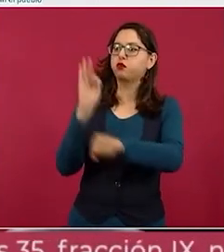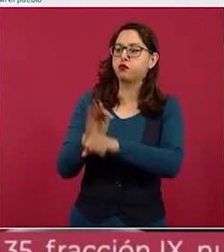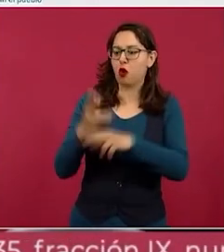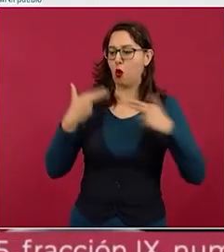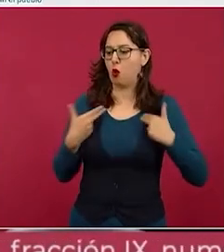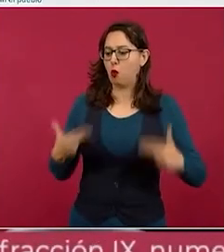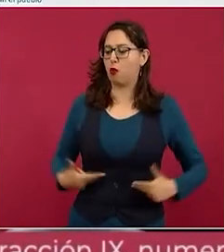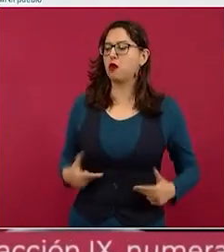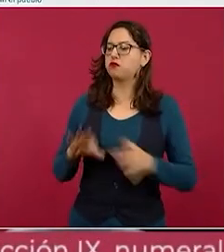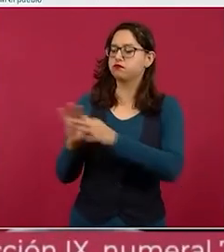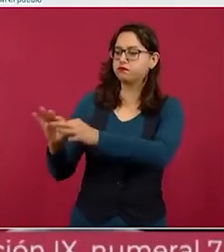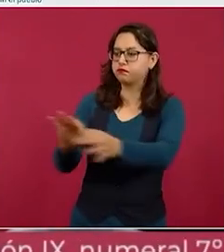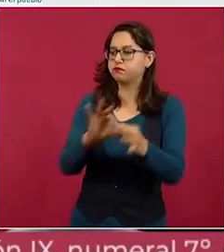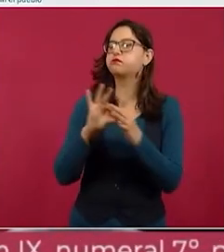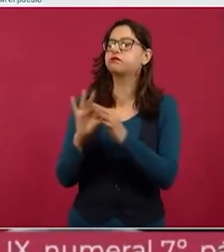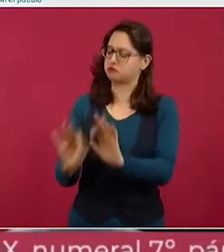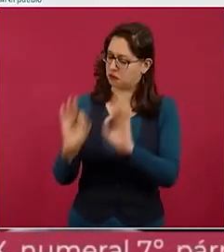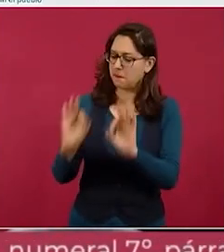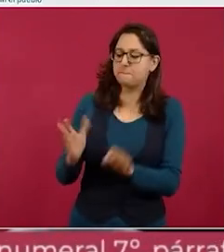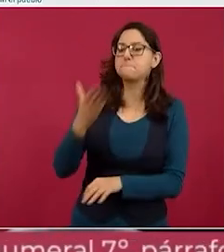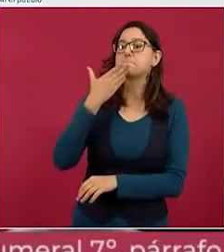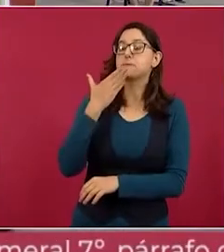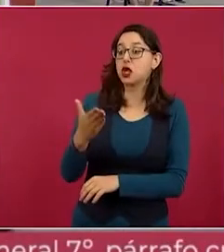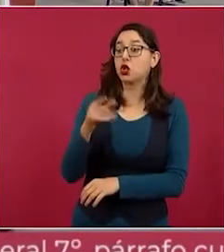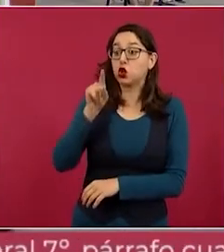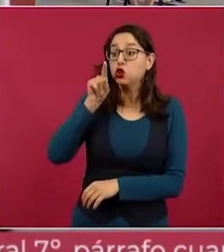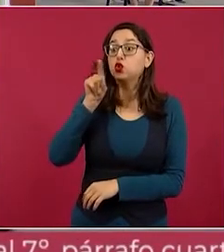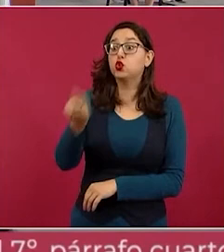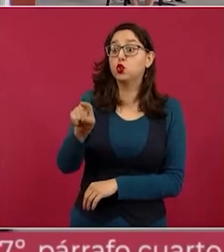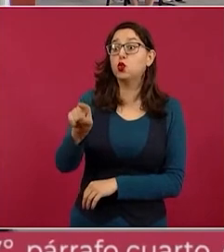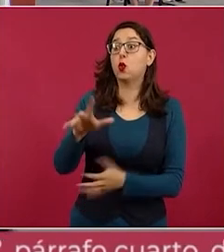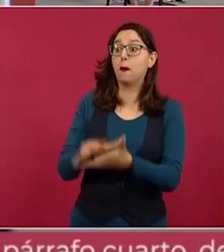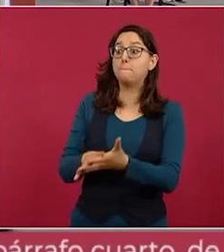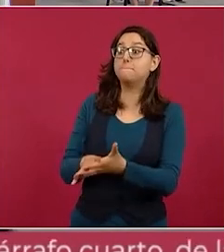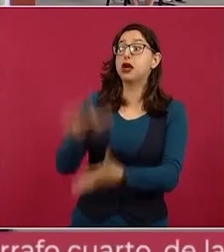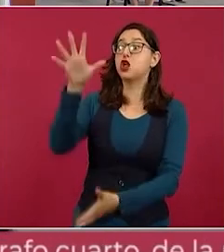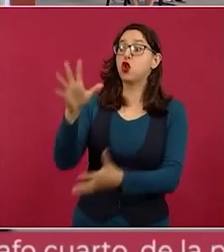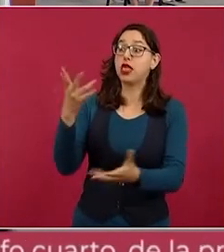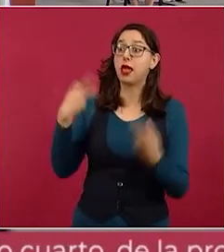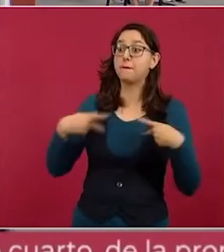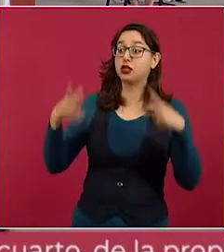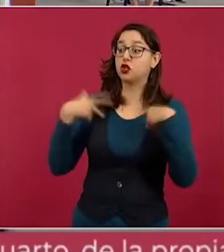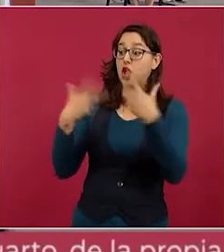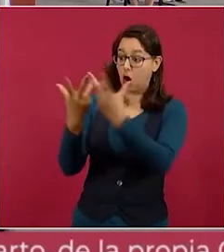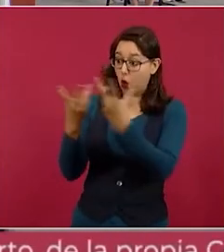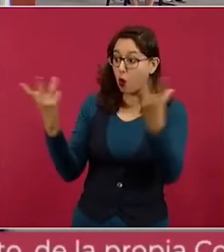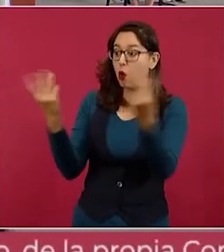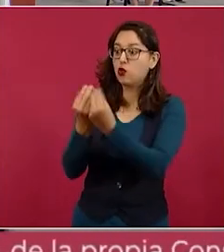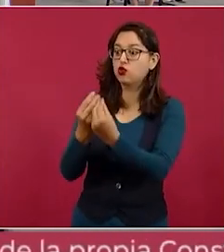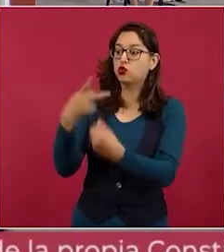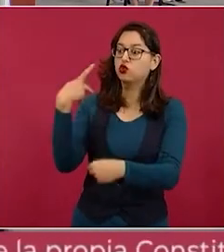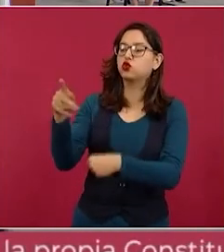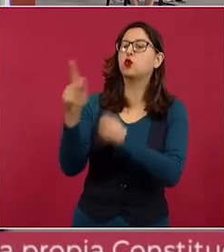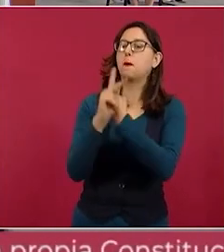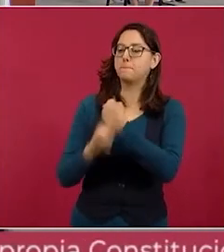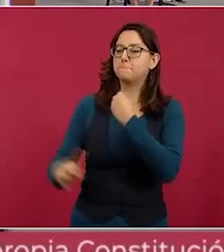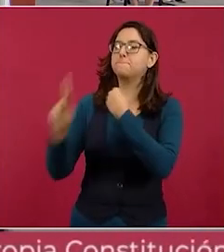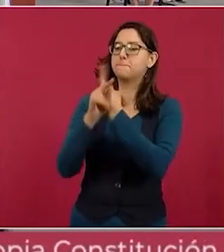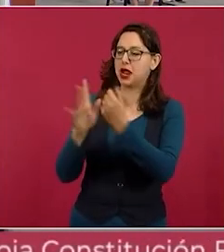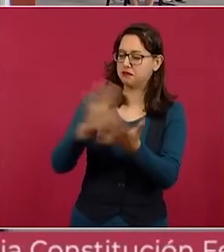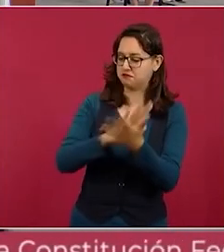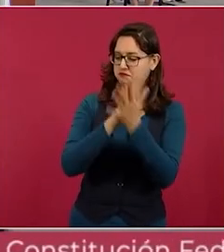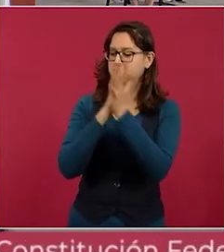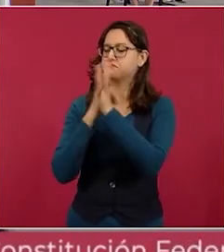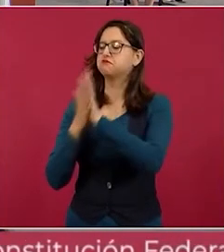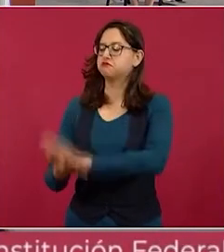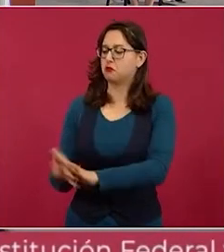Es con las mayorías como se puede transformar a nuestros países. Mira el ejemplo de lealtad